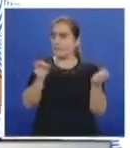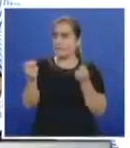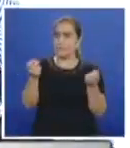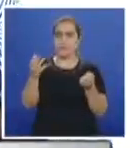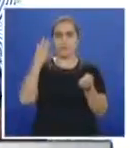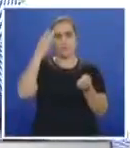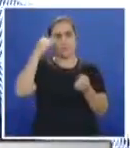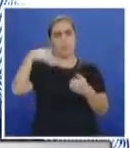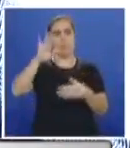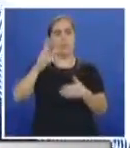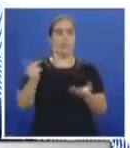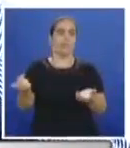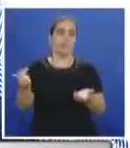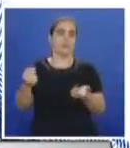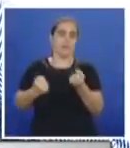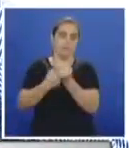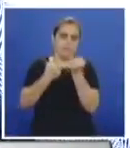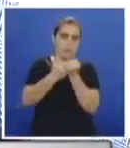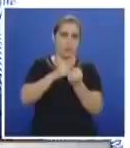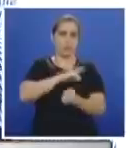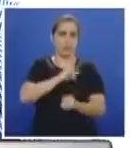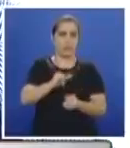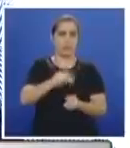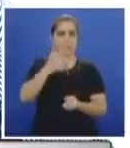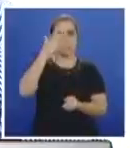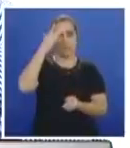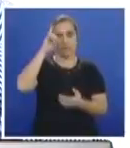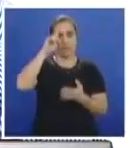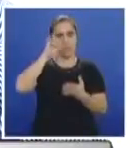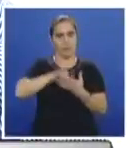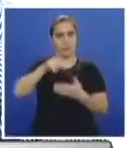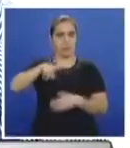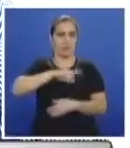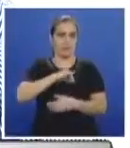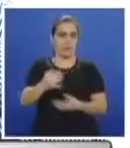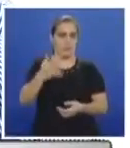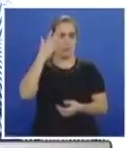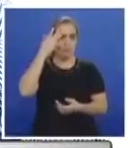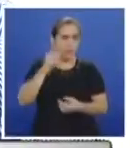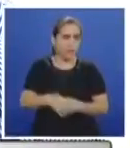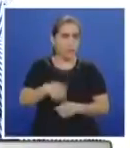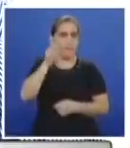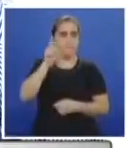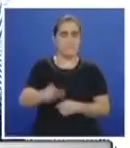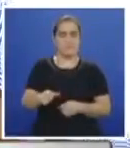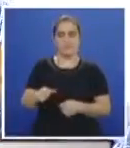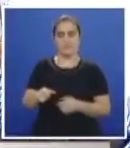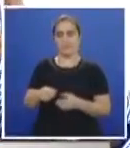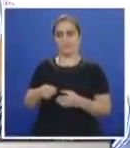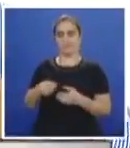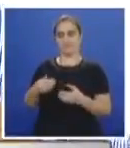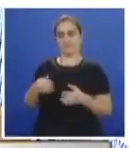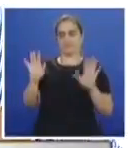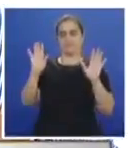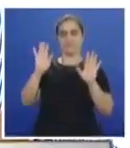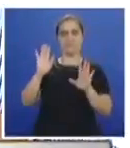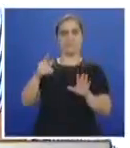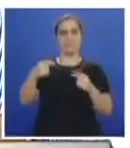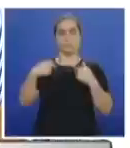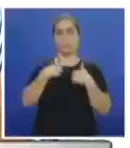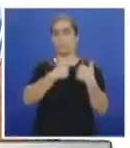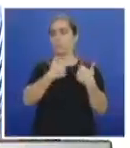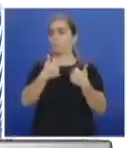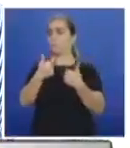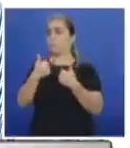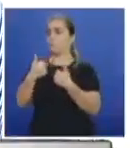más contribuyente con su ciudad, que crea en su ciudad, que no sea una persona excluyente, que mientras a mí me vaya